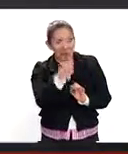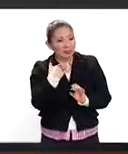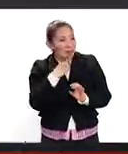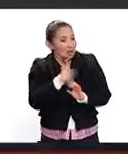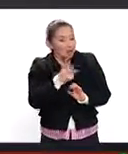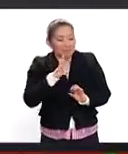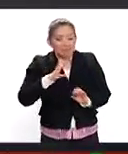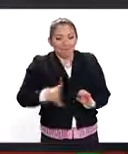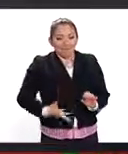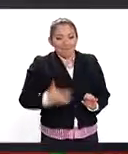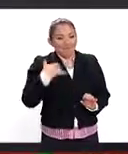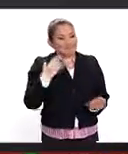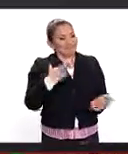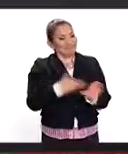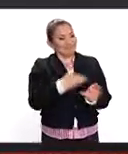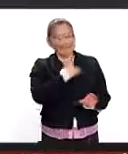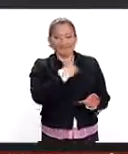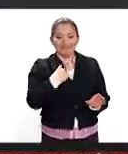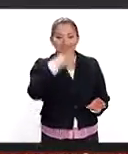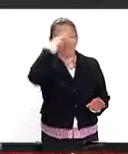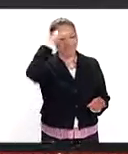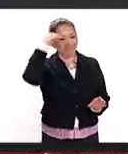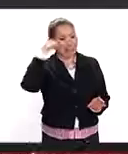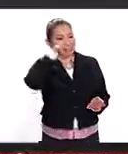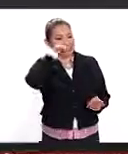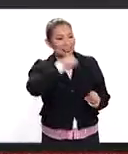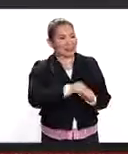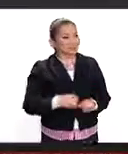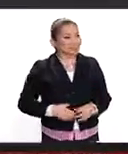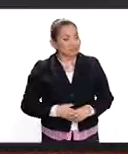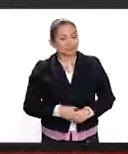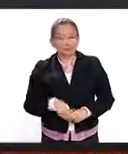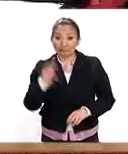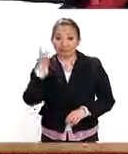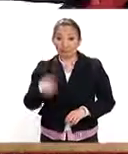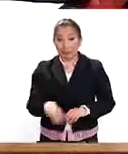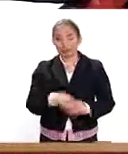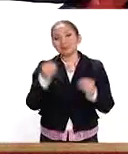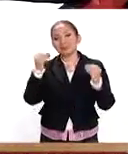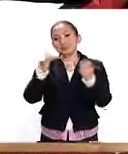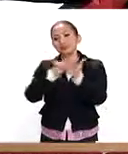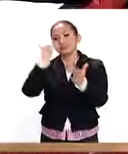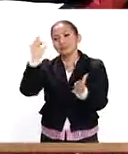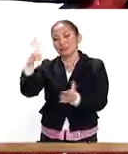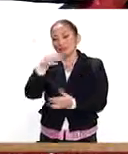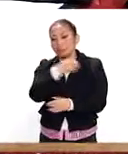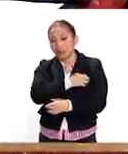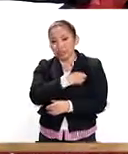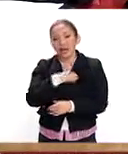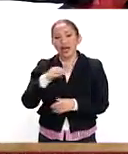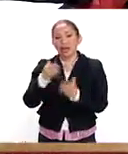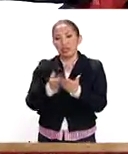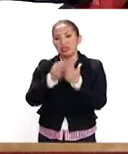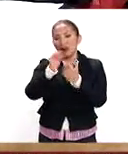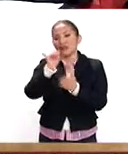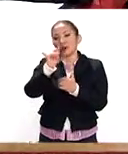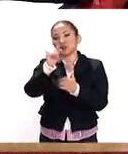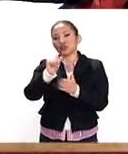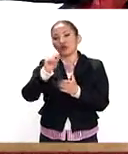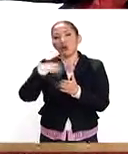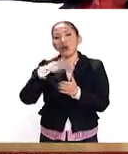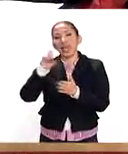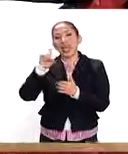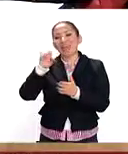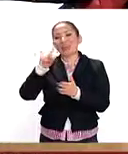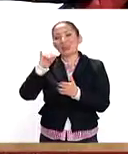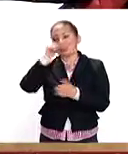es un orgullo pertenecer a las Fuerzas Armadas, a la Secretaría de Marina. Sin duda alguno. Pues muchísimas gracias, Capitán de Navío, Fausto Eduardo, de la